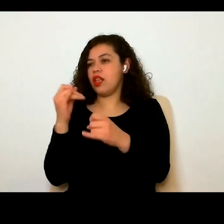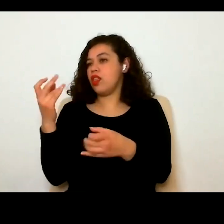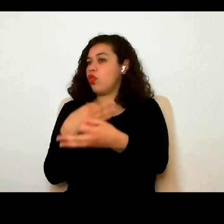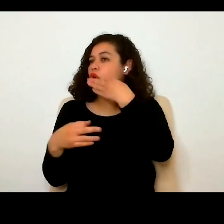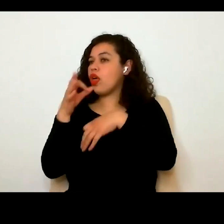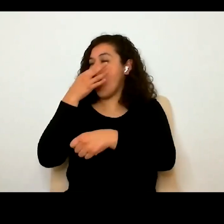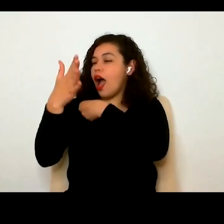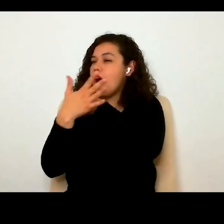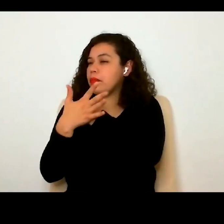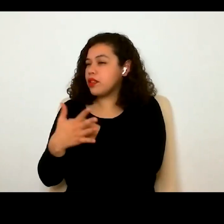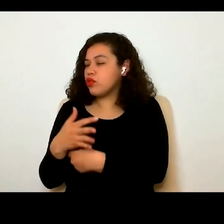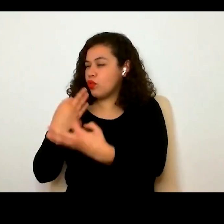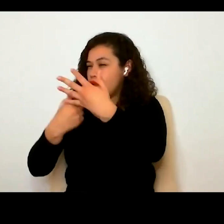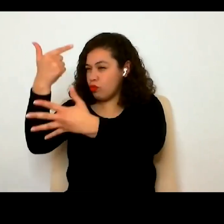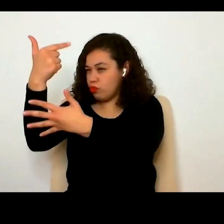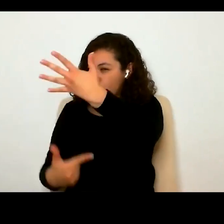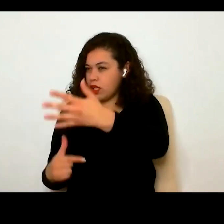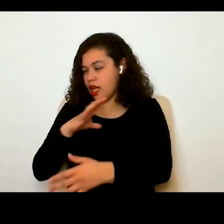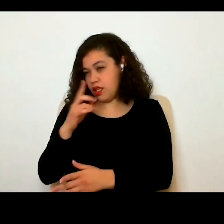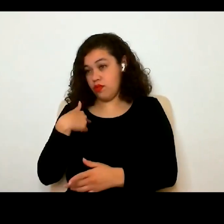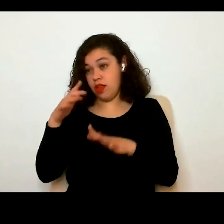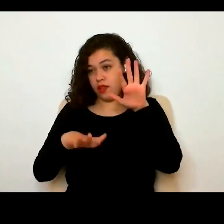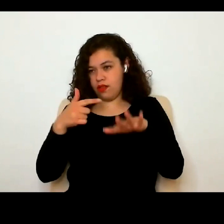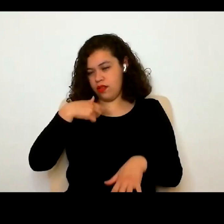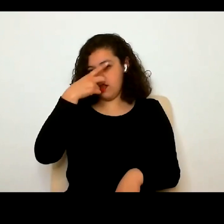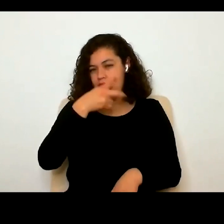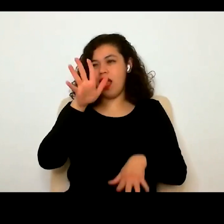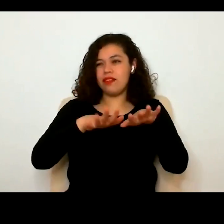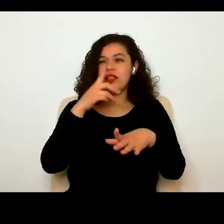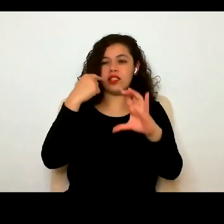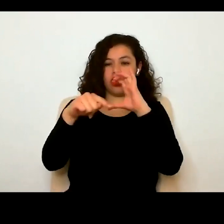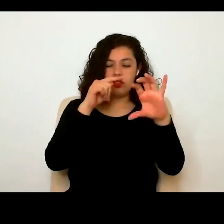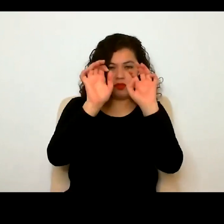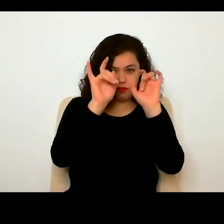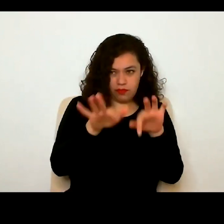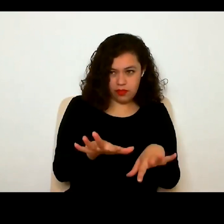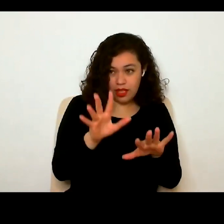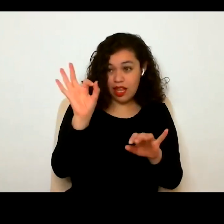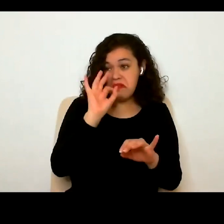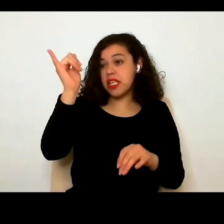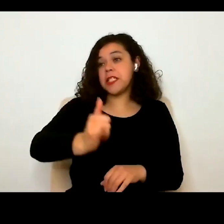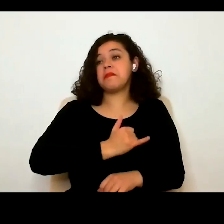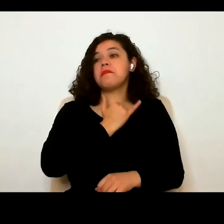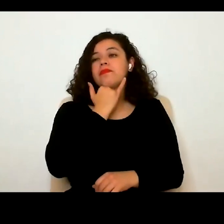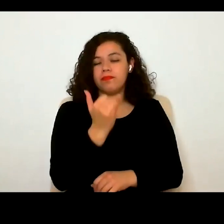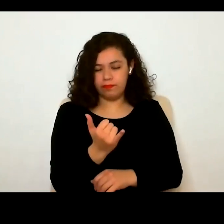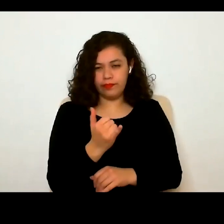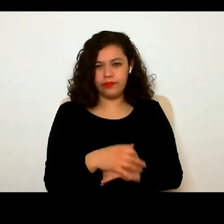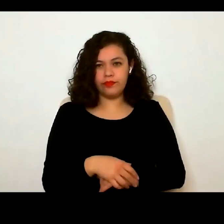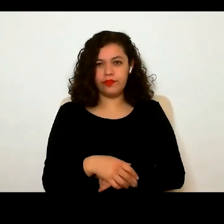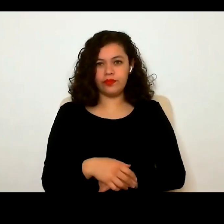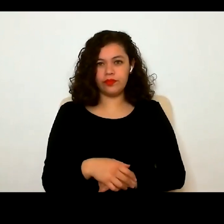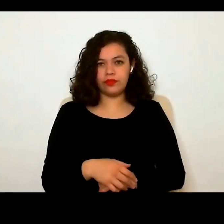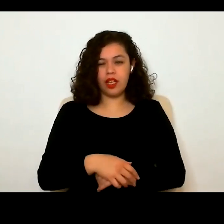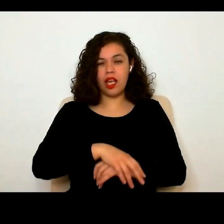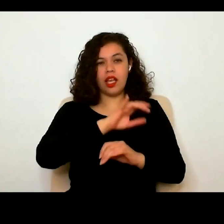Hay veces que, sí, como les comento yo, el correo electrónico que se capturaba, pues no era el correcto y no se enviaba